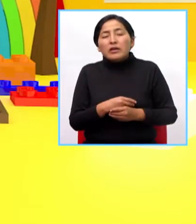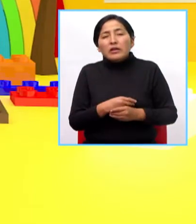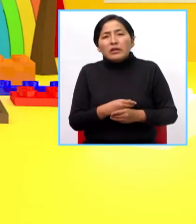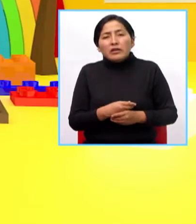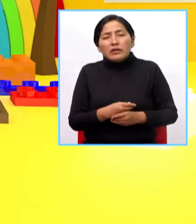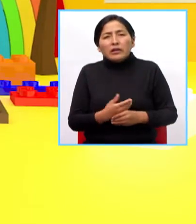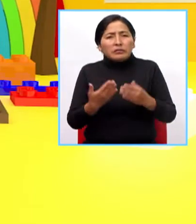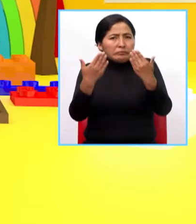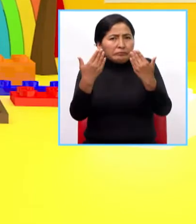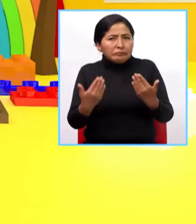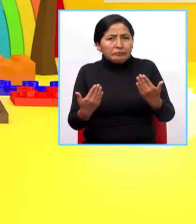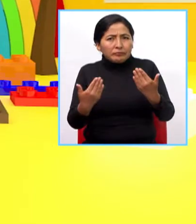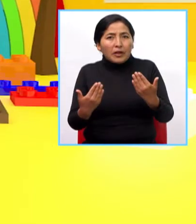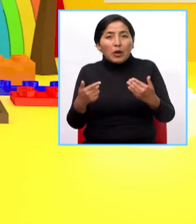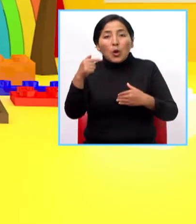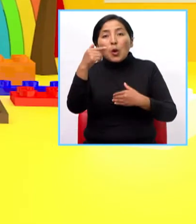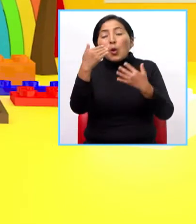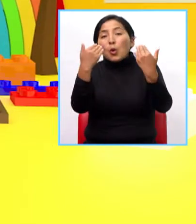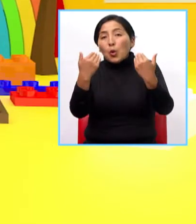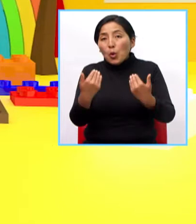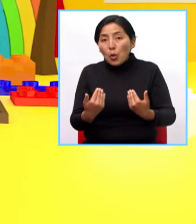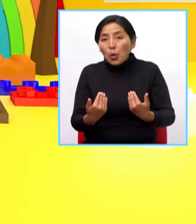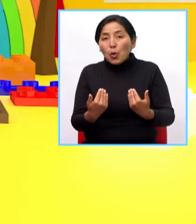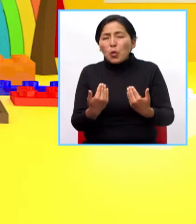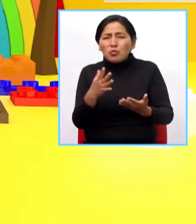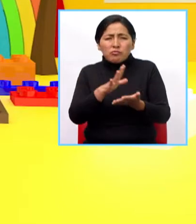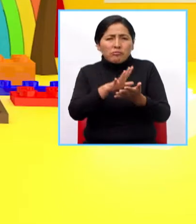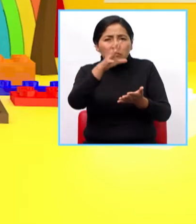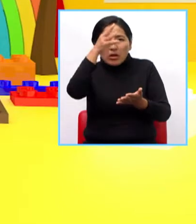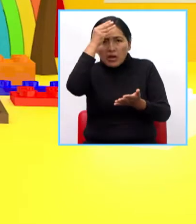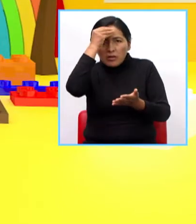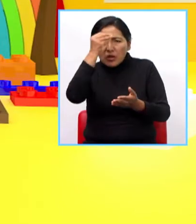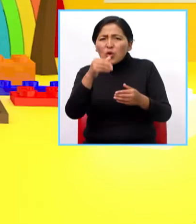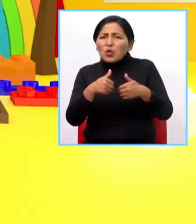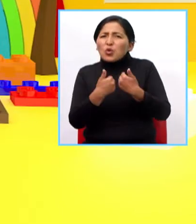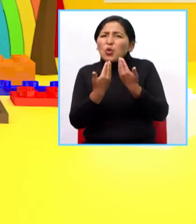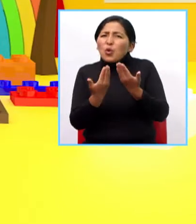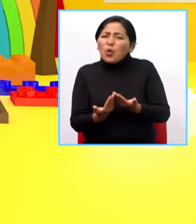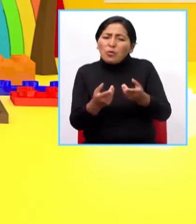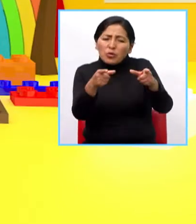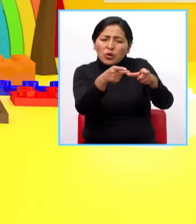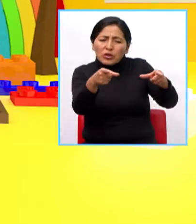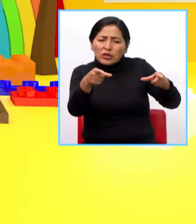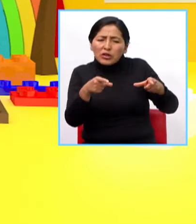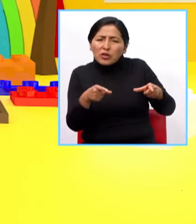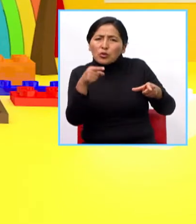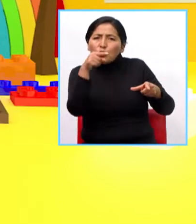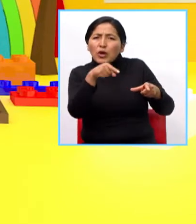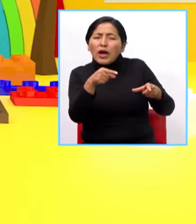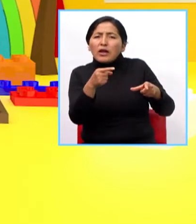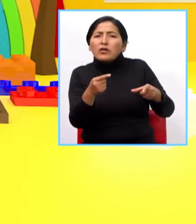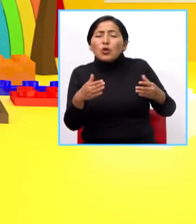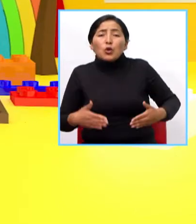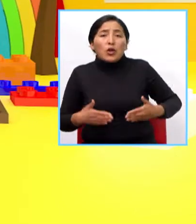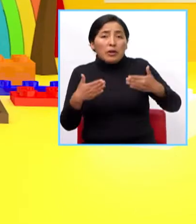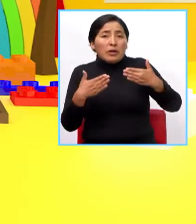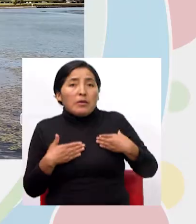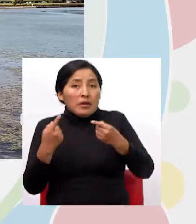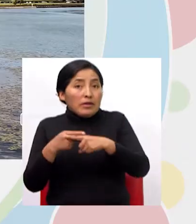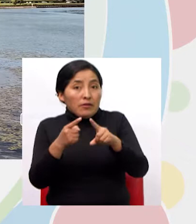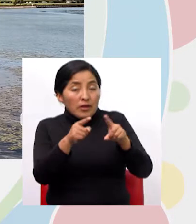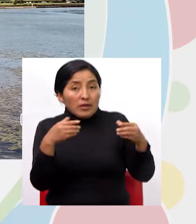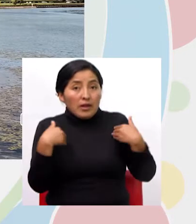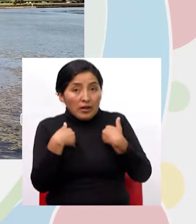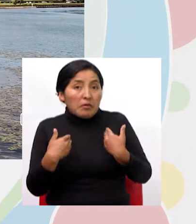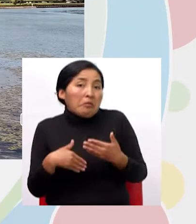es por eso que en este día vamos a aprender acerca de esas condiciones acerca de esos lugares donde viven, tenemos por ejemplo